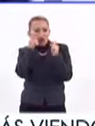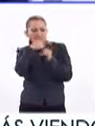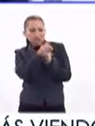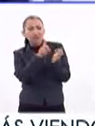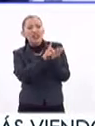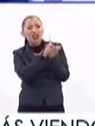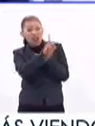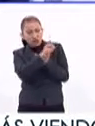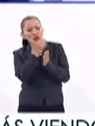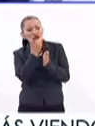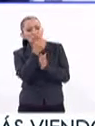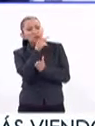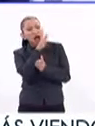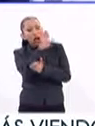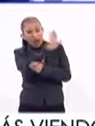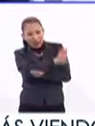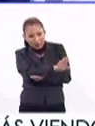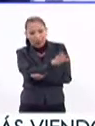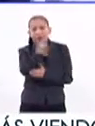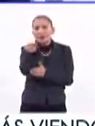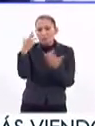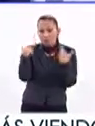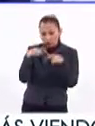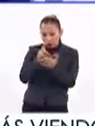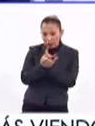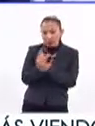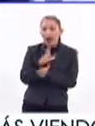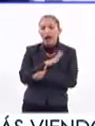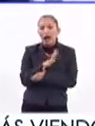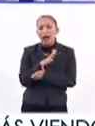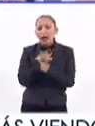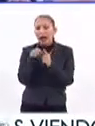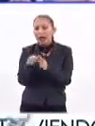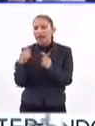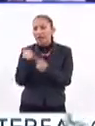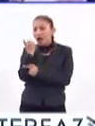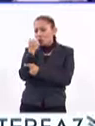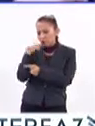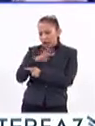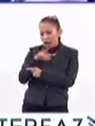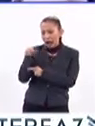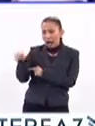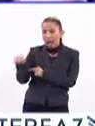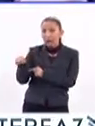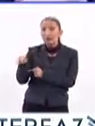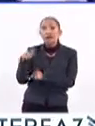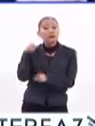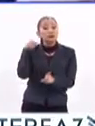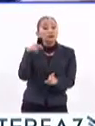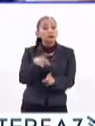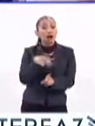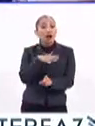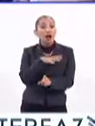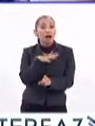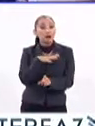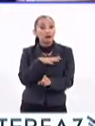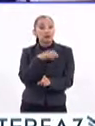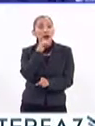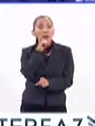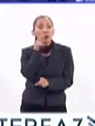derechos de los padres, de los maestros y de los estudiantes, hay ahí